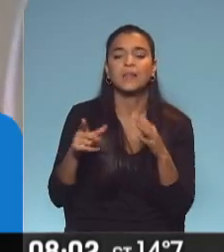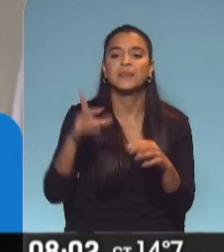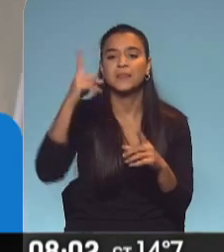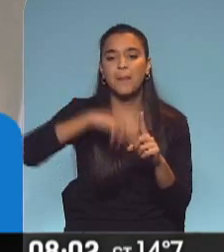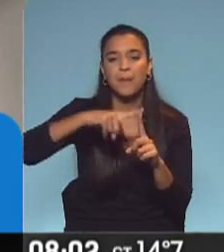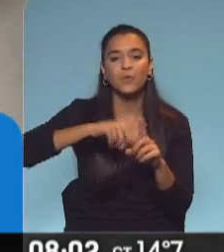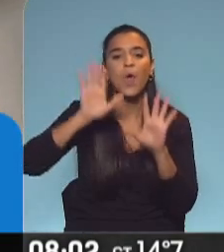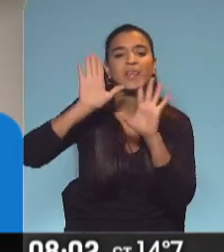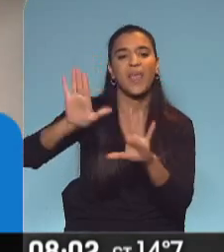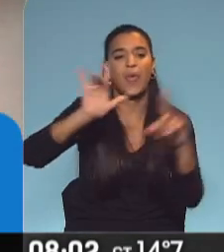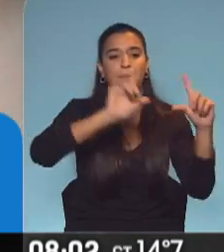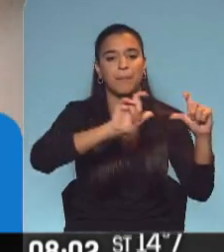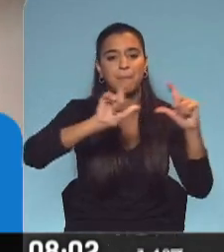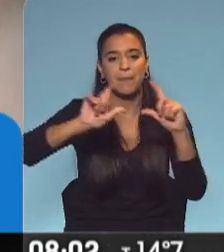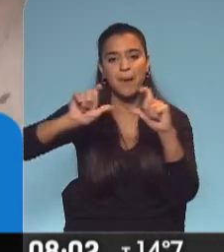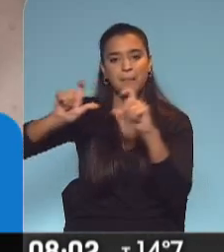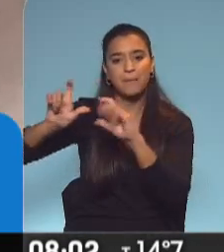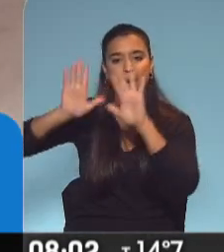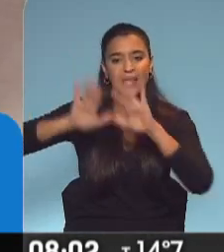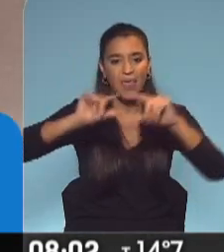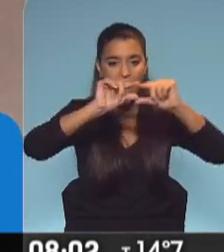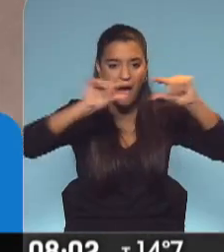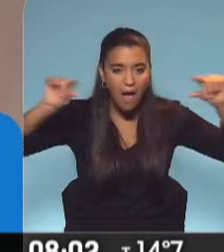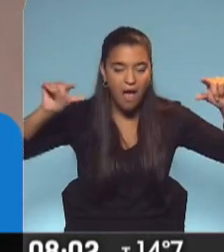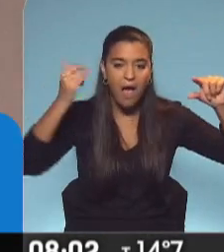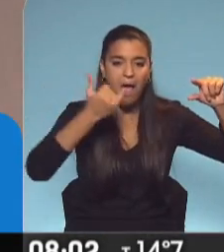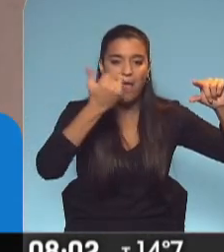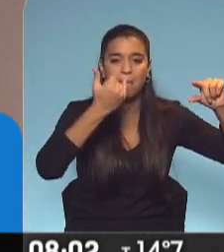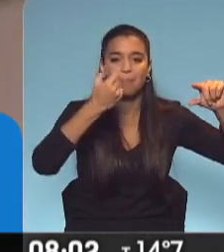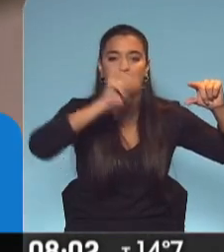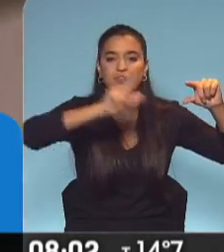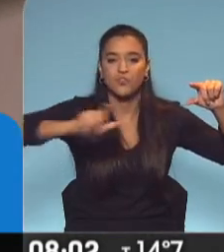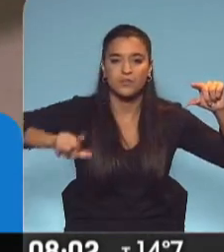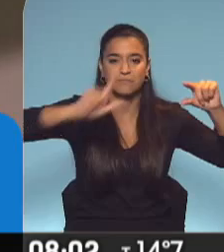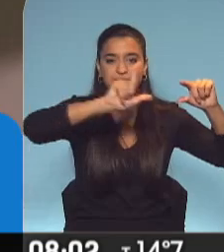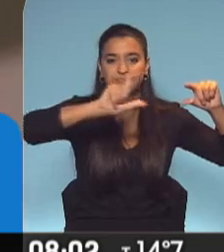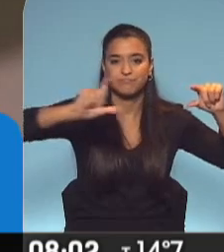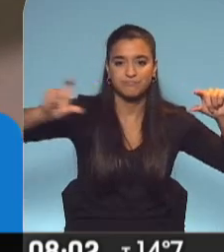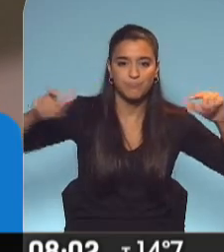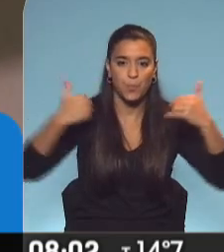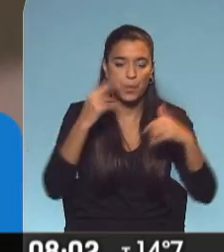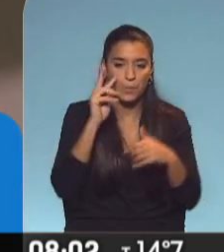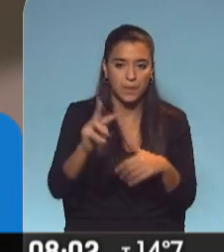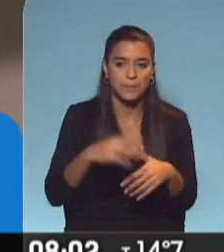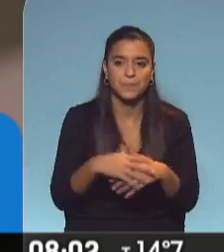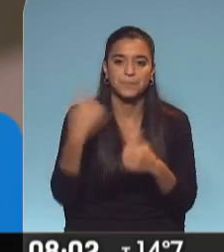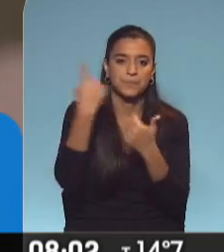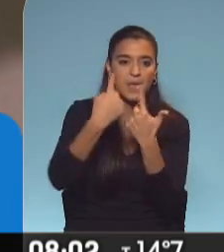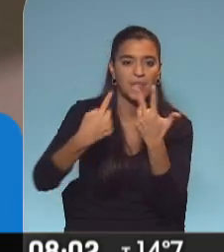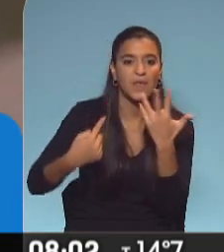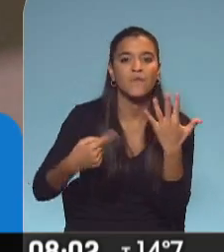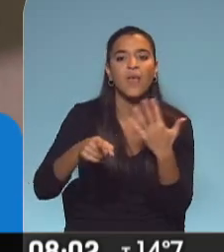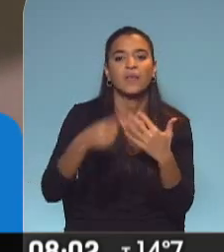quedan en el registro, allí abajo en la pantalla, como se puede observar, con las diferentes